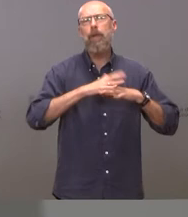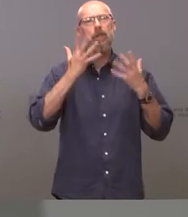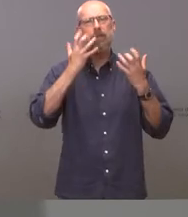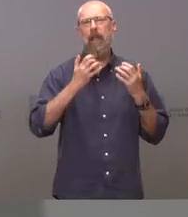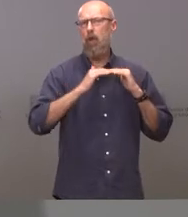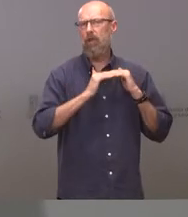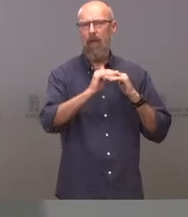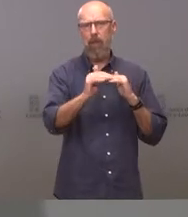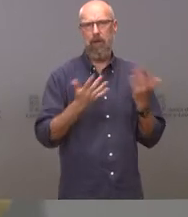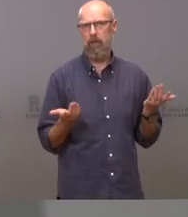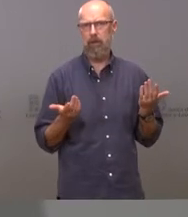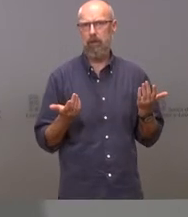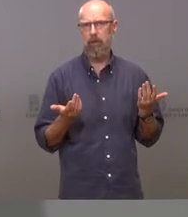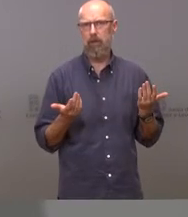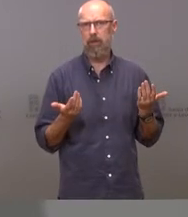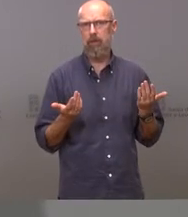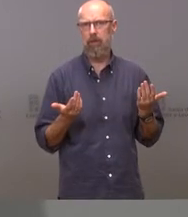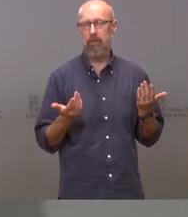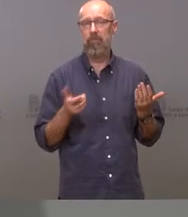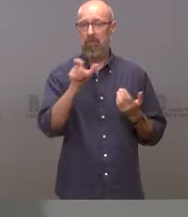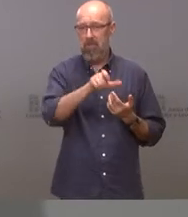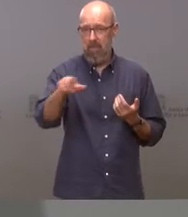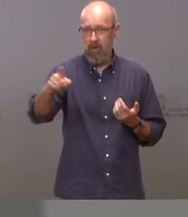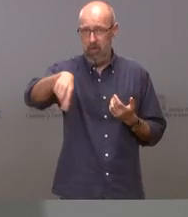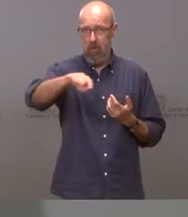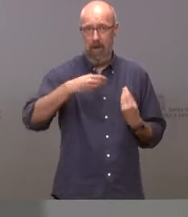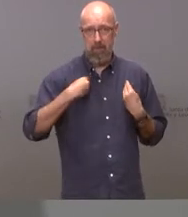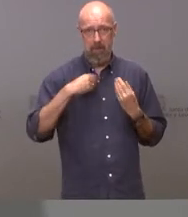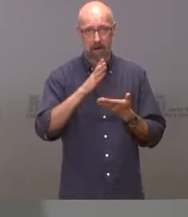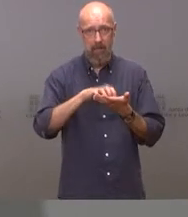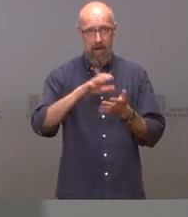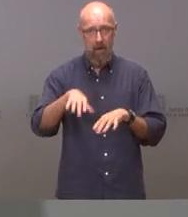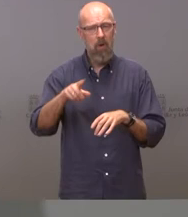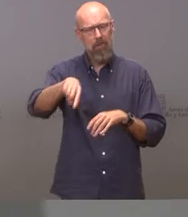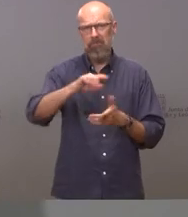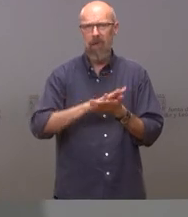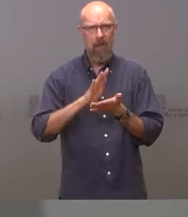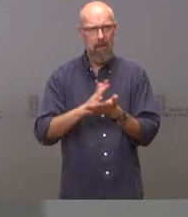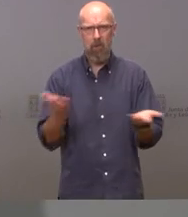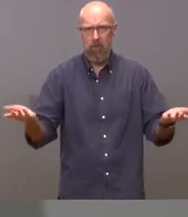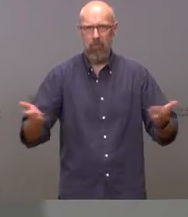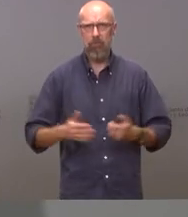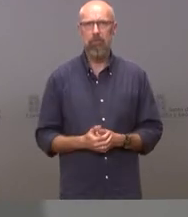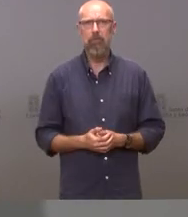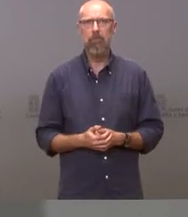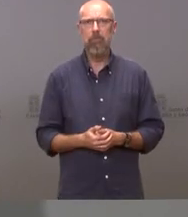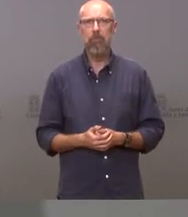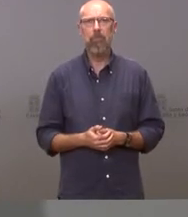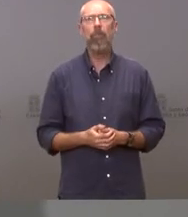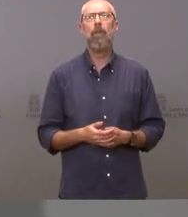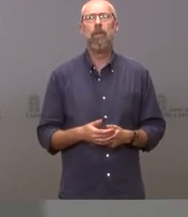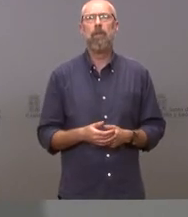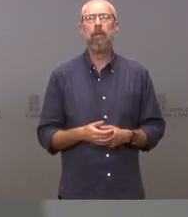estable y los ciudadanos de la comunidad pueden estar tranquilos que vamos a